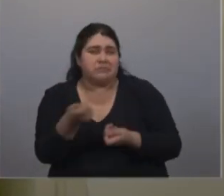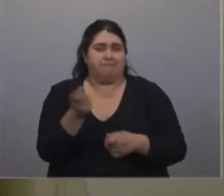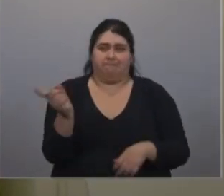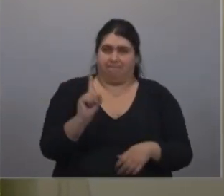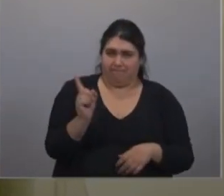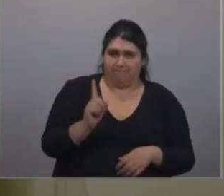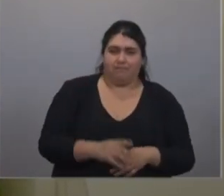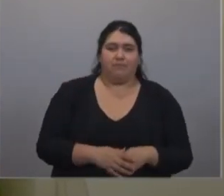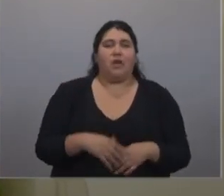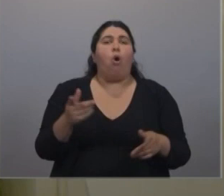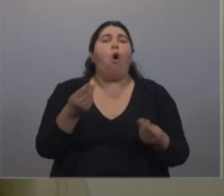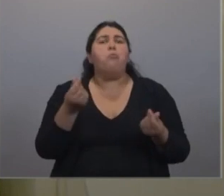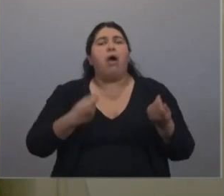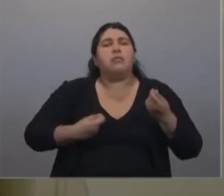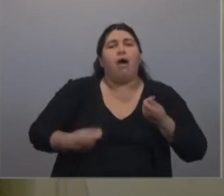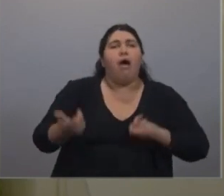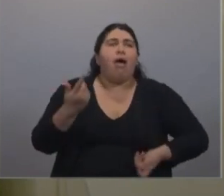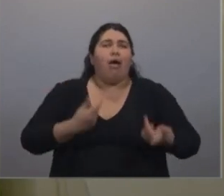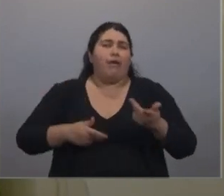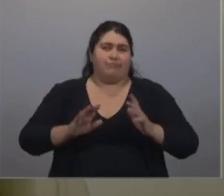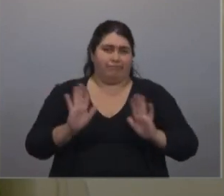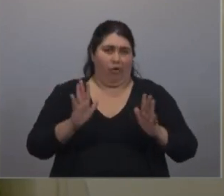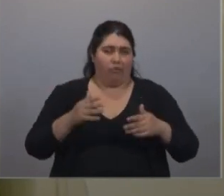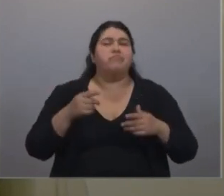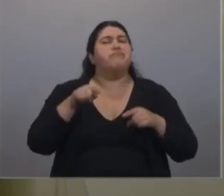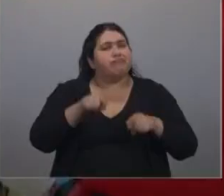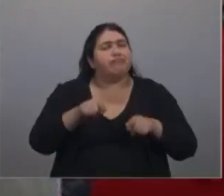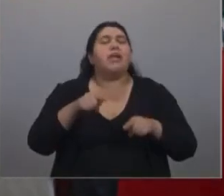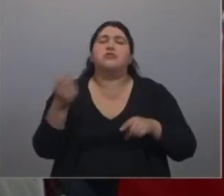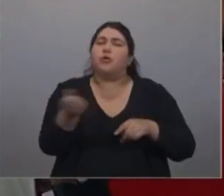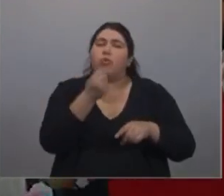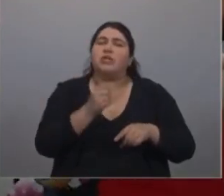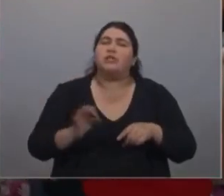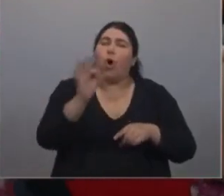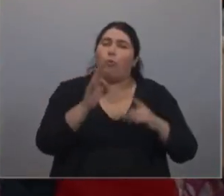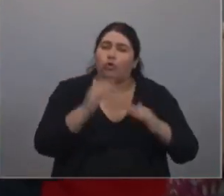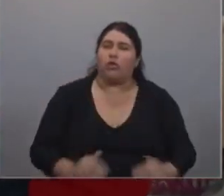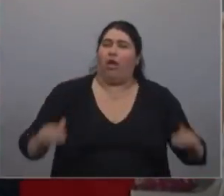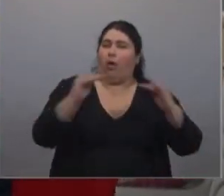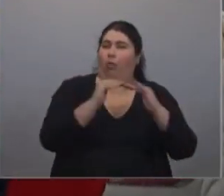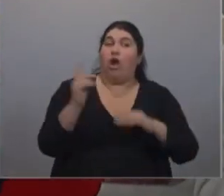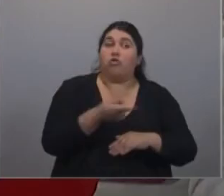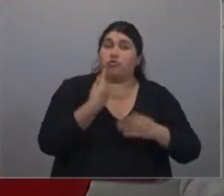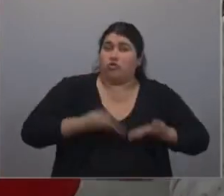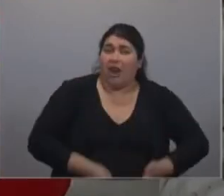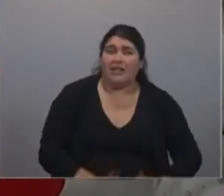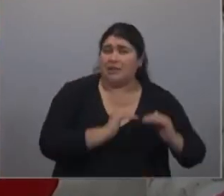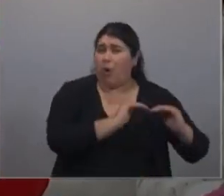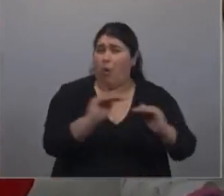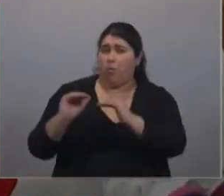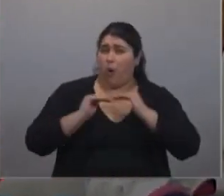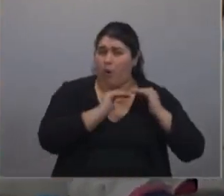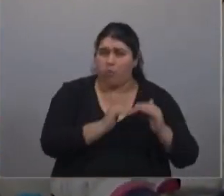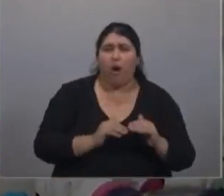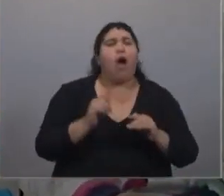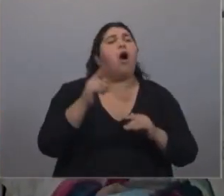ni despilfarro. Eso es igualdad de oportunidades. Todos nacemos iguales, todos con